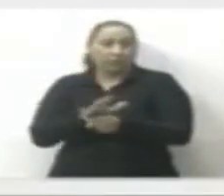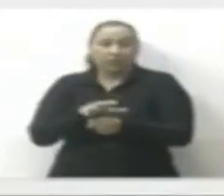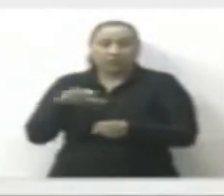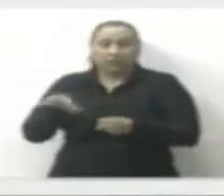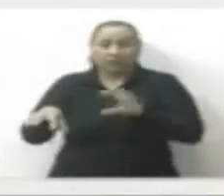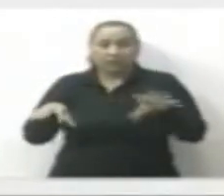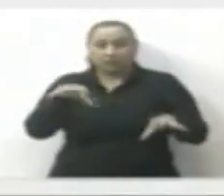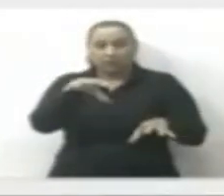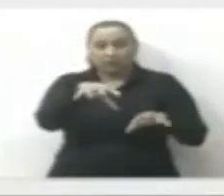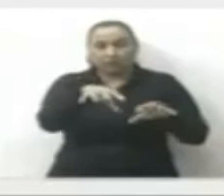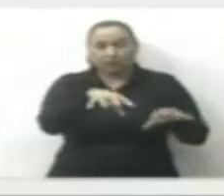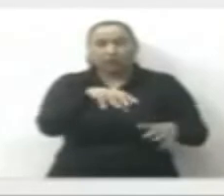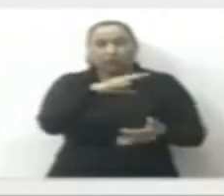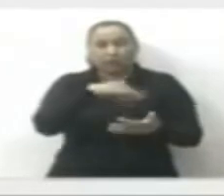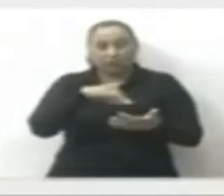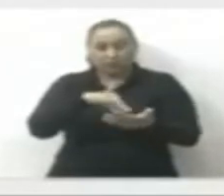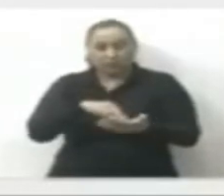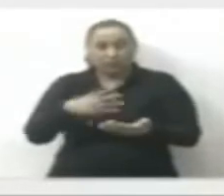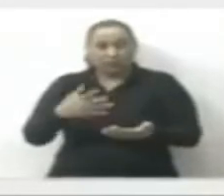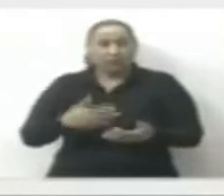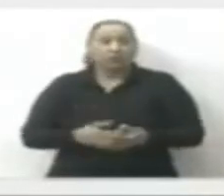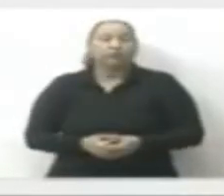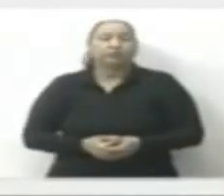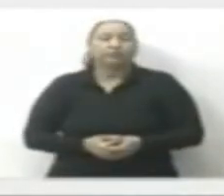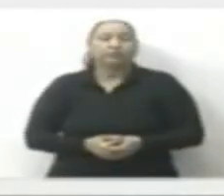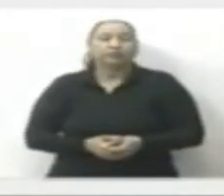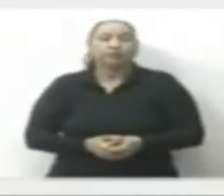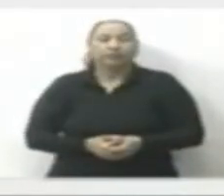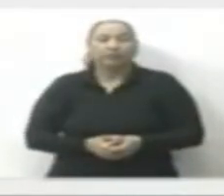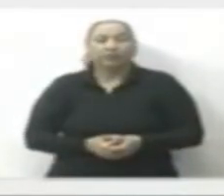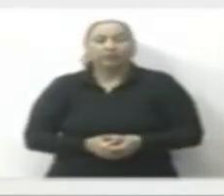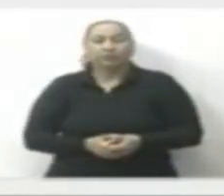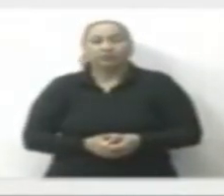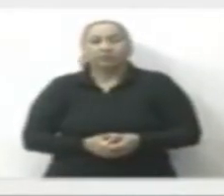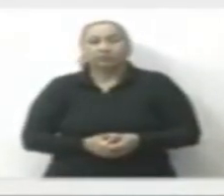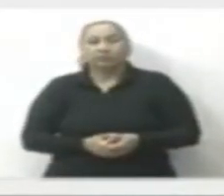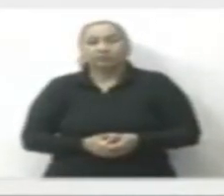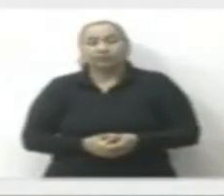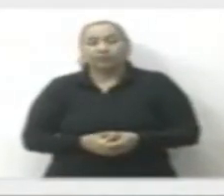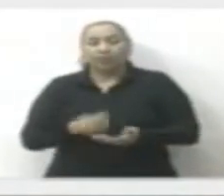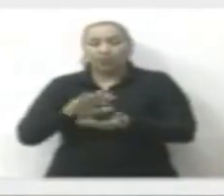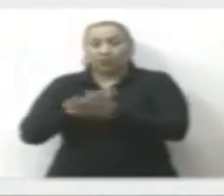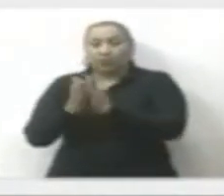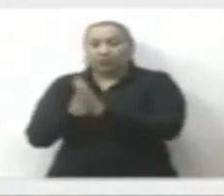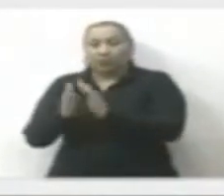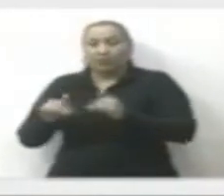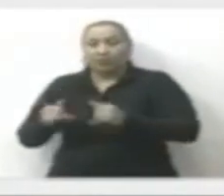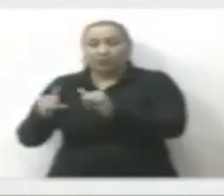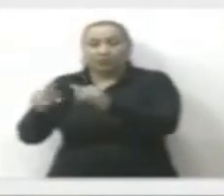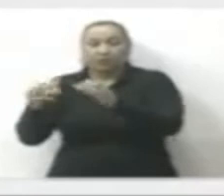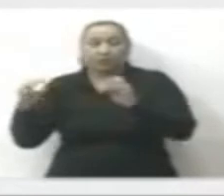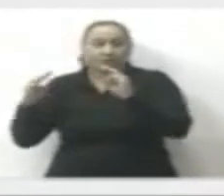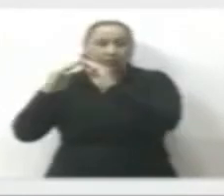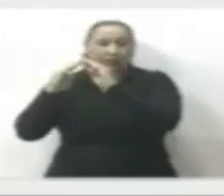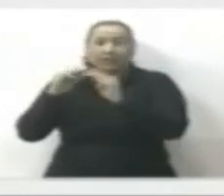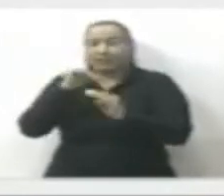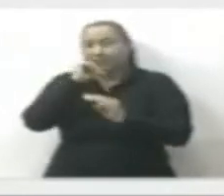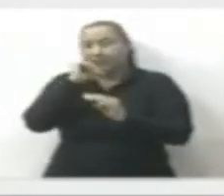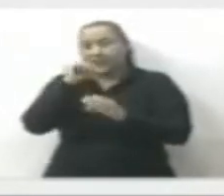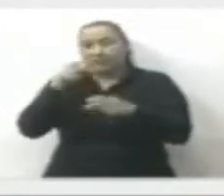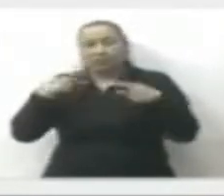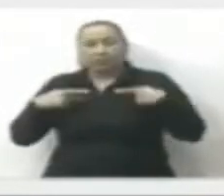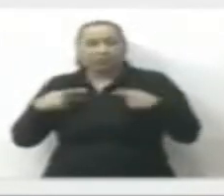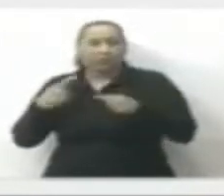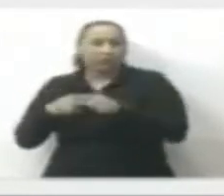están distribuidos de la siguiente manera. Comala, Ixtlahuacán y Menatitlán no tienen